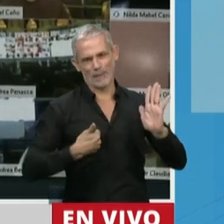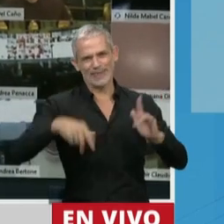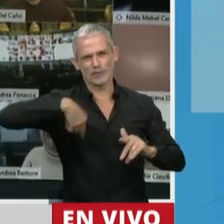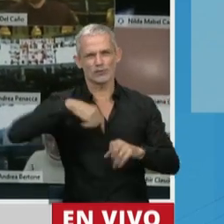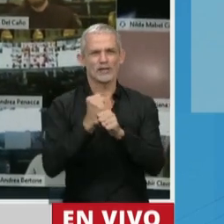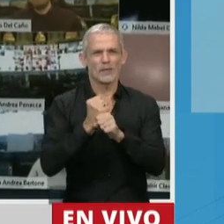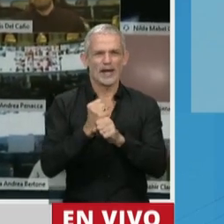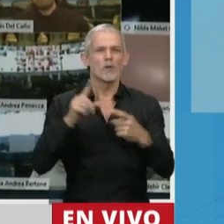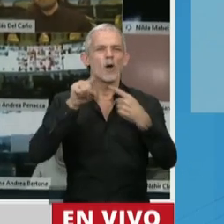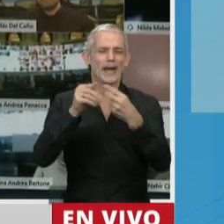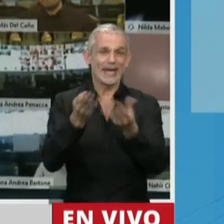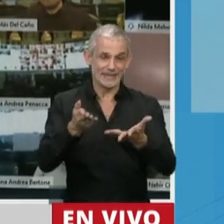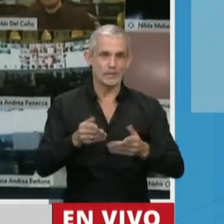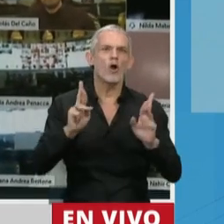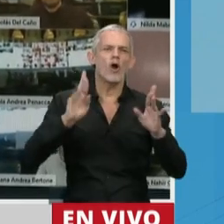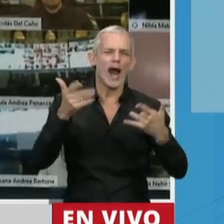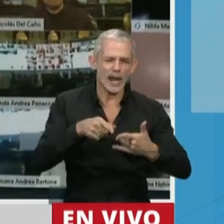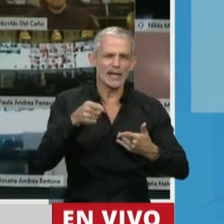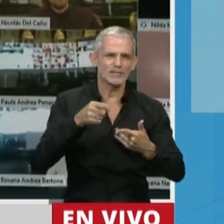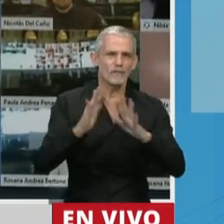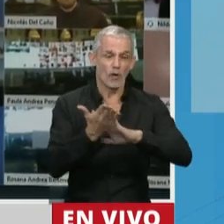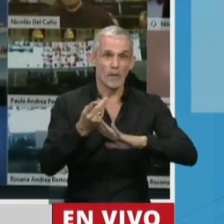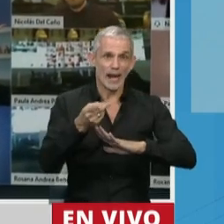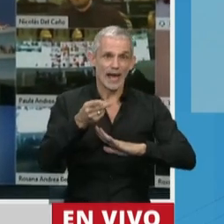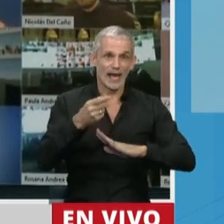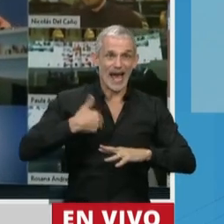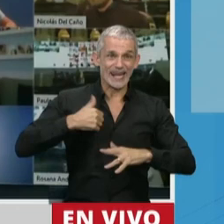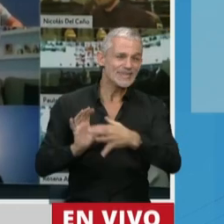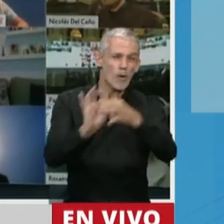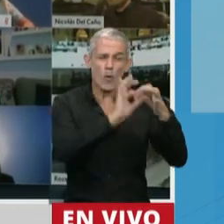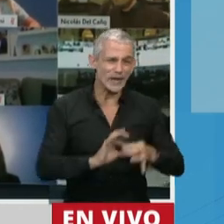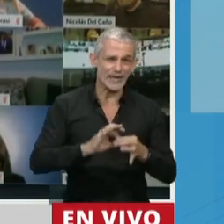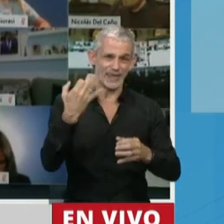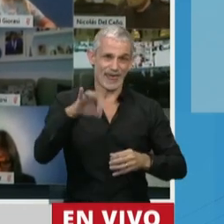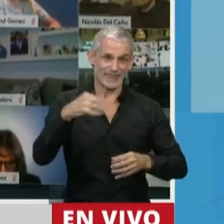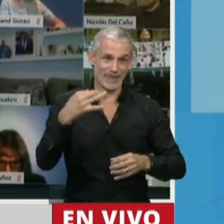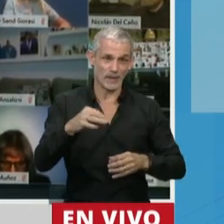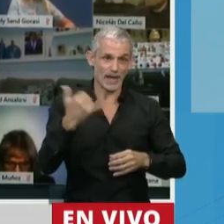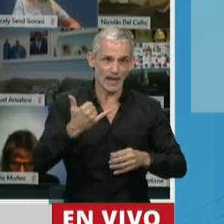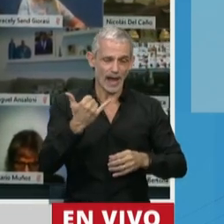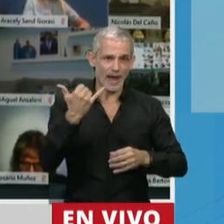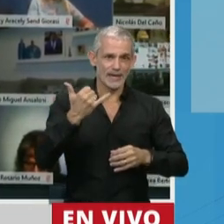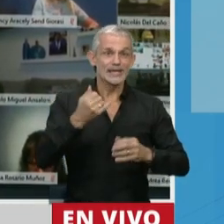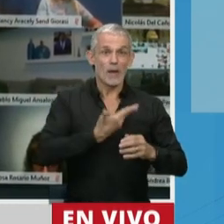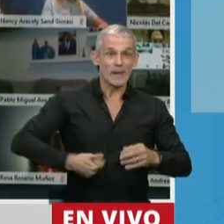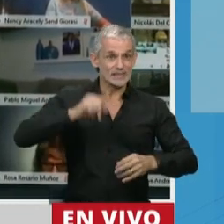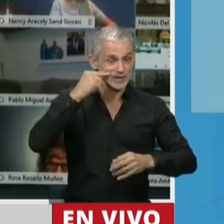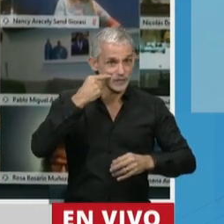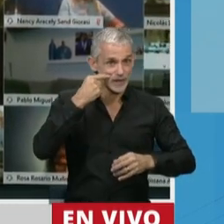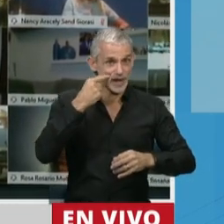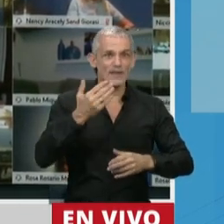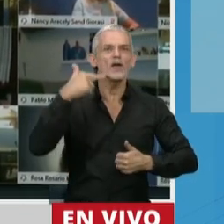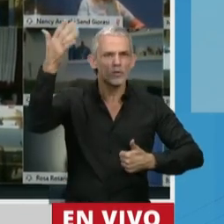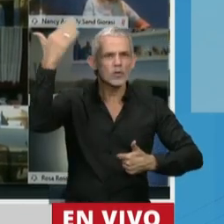señor Presidente. Esperamos que ese llamado a esa Argentina unida que tiene presente el Presidente en cada